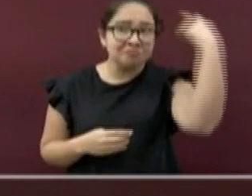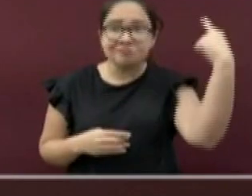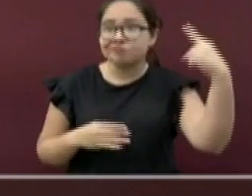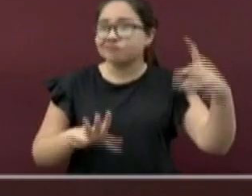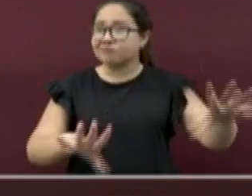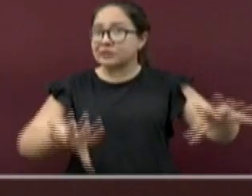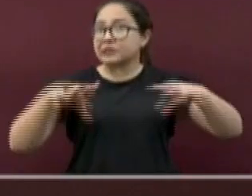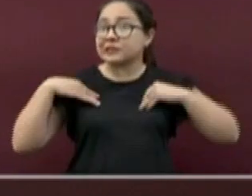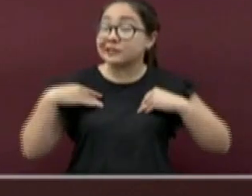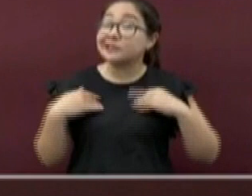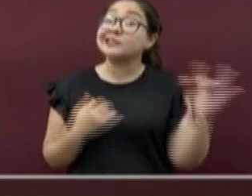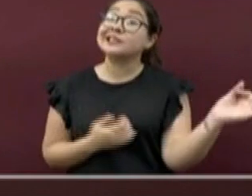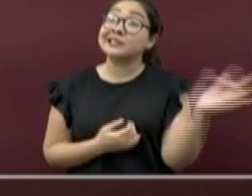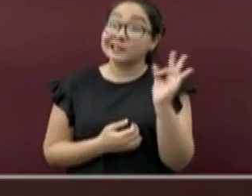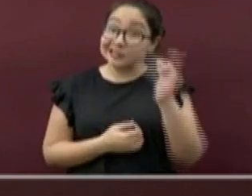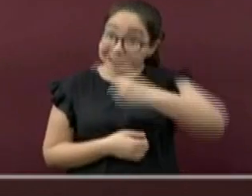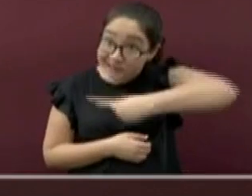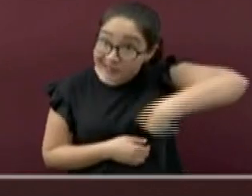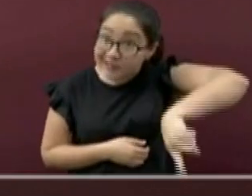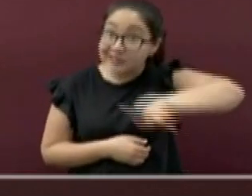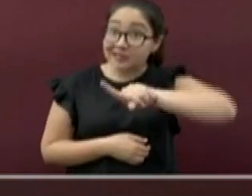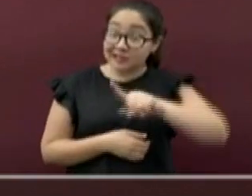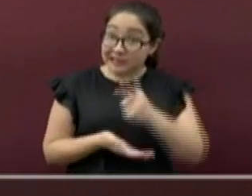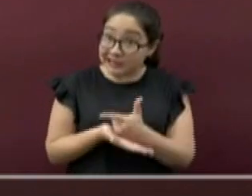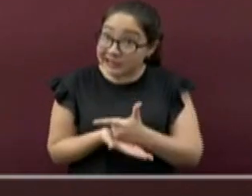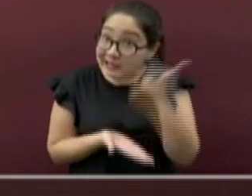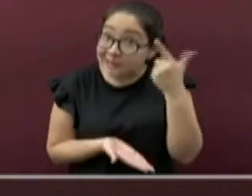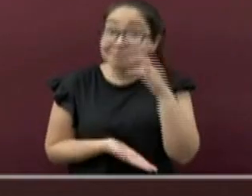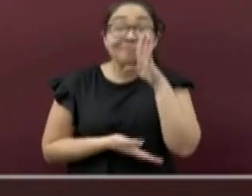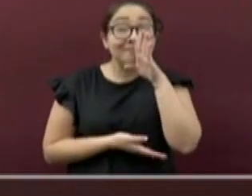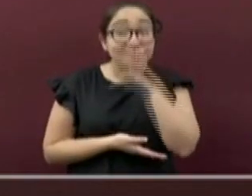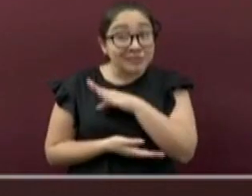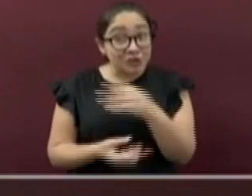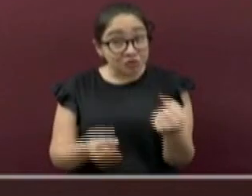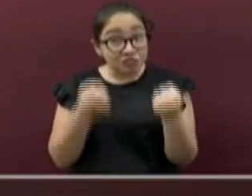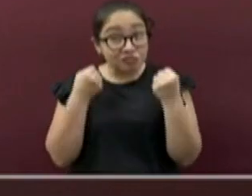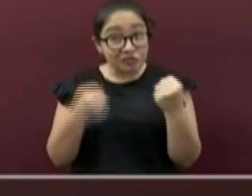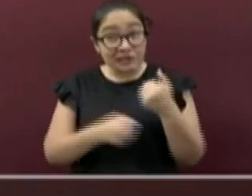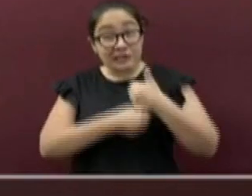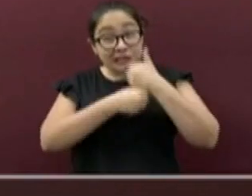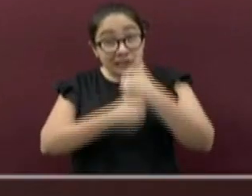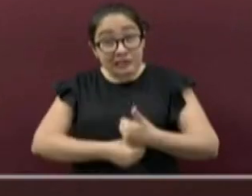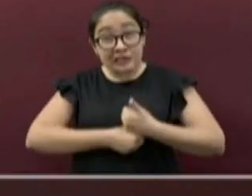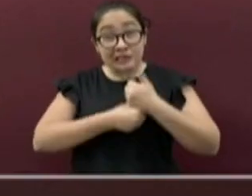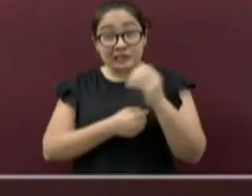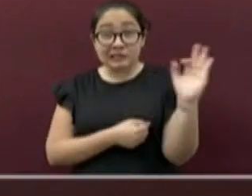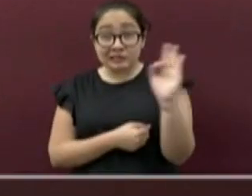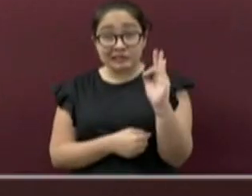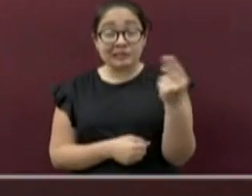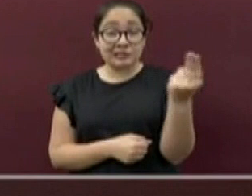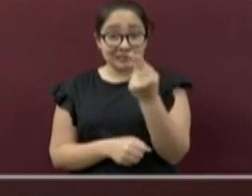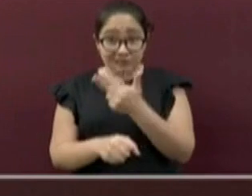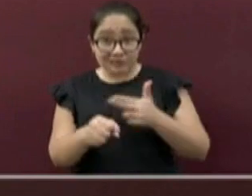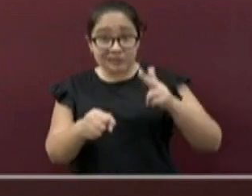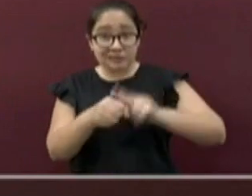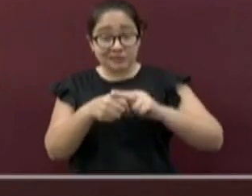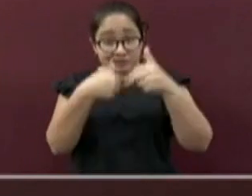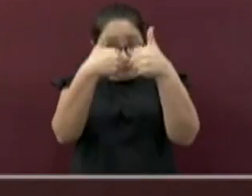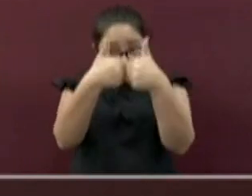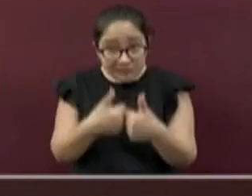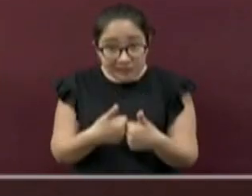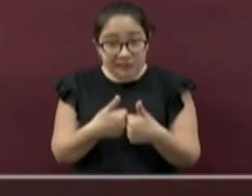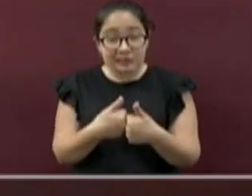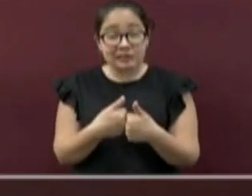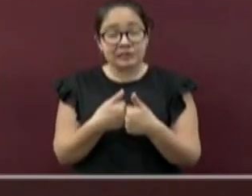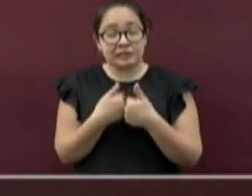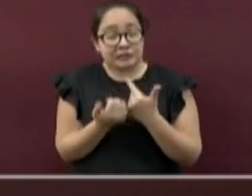y puede causar casos graves que requieran hospitalización, dejando a los afectados